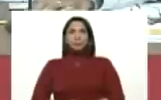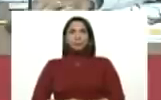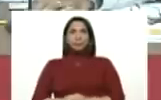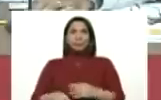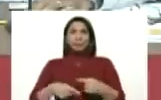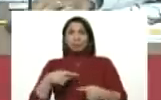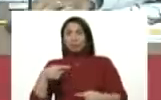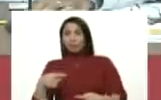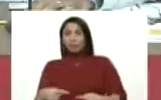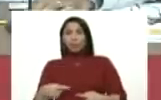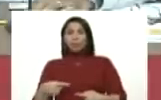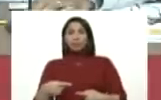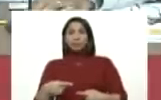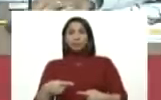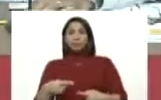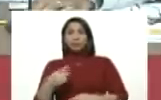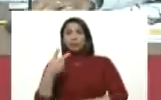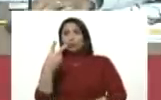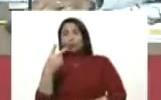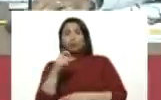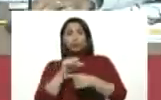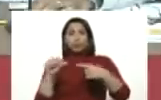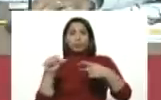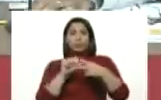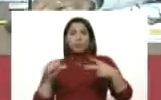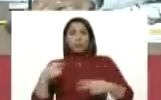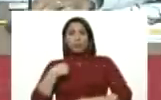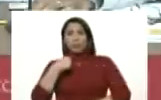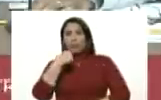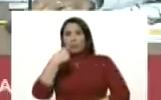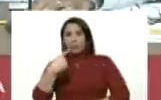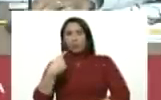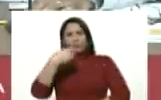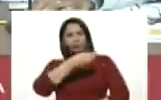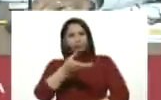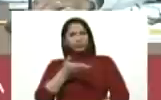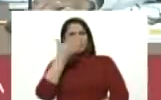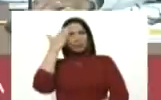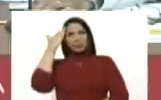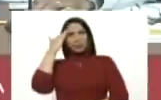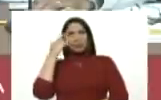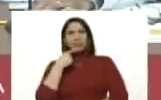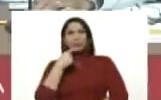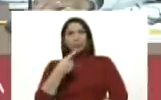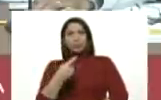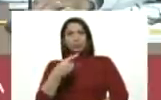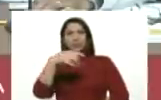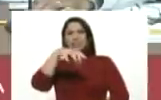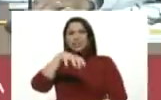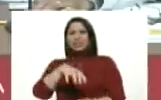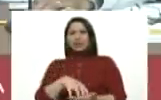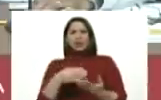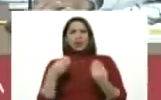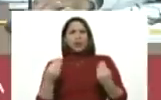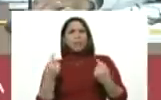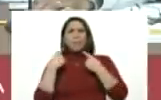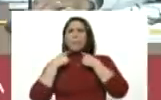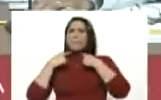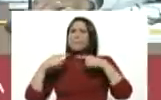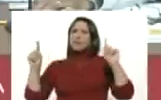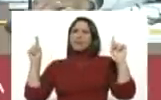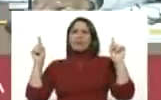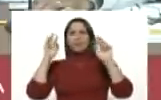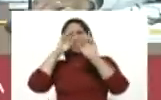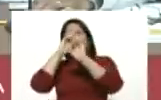unas dos semanas, lo dije, lo dije. Ustedes saben que lo dije. En un estado como que se le pierde el respeto,